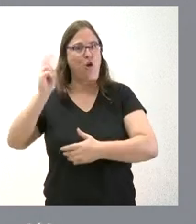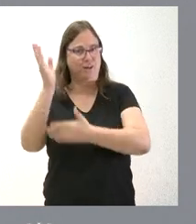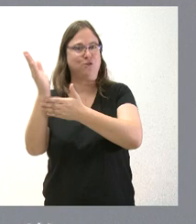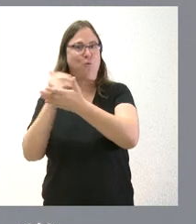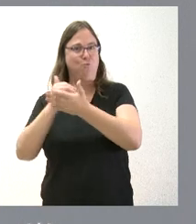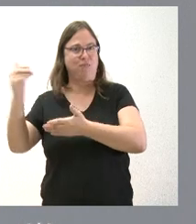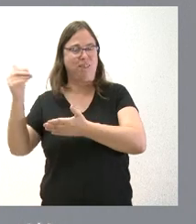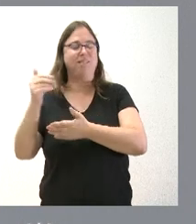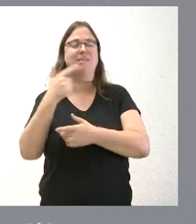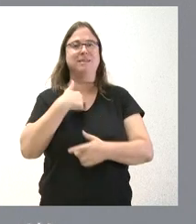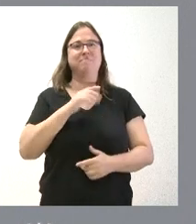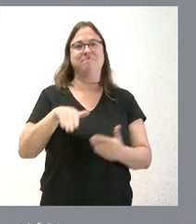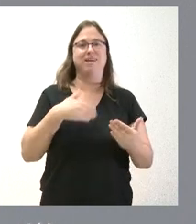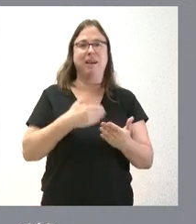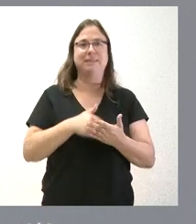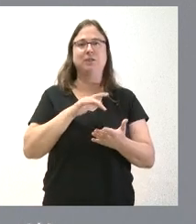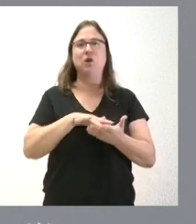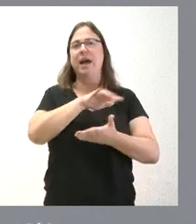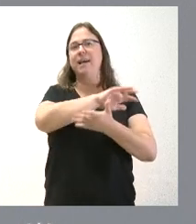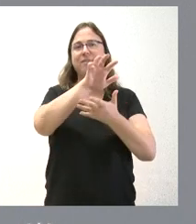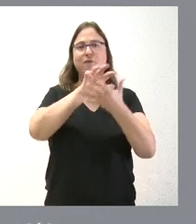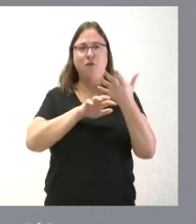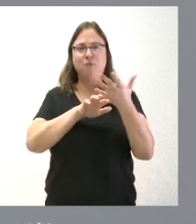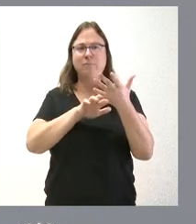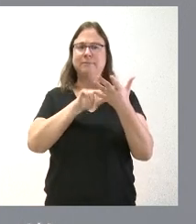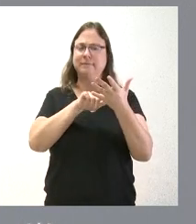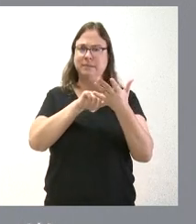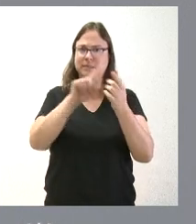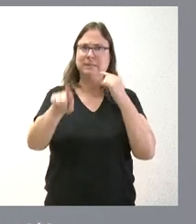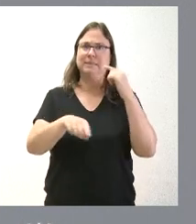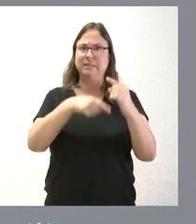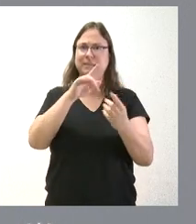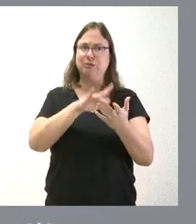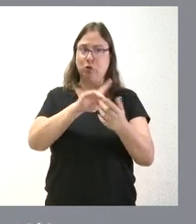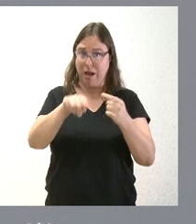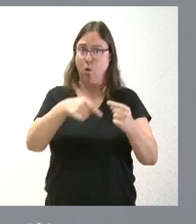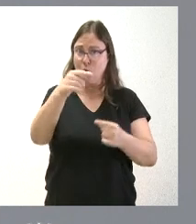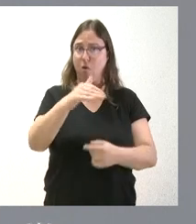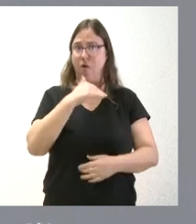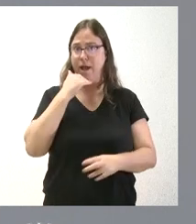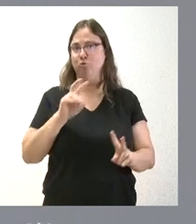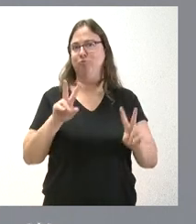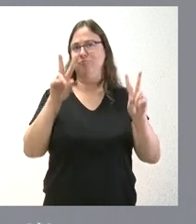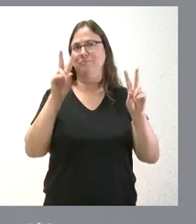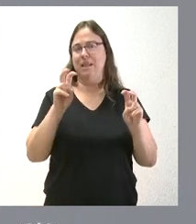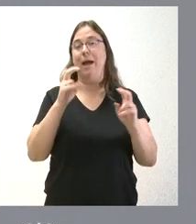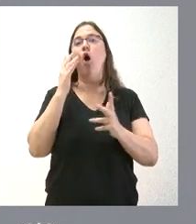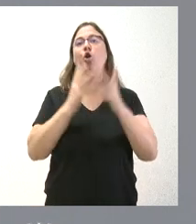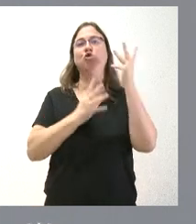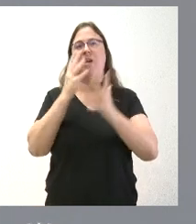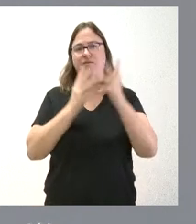comunidades o otro más, pues, da lugar incluso a informes que derivan en algún tipo de consecuencia desde el punto de vista contable,